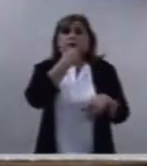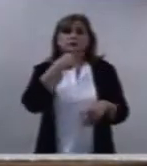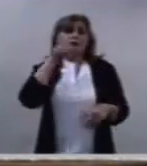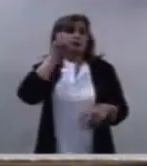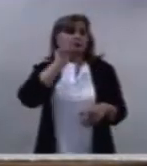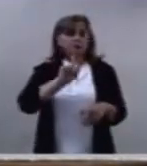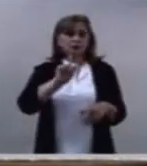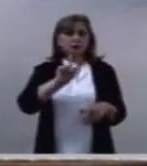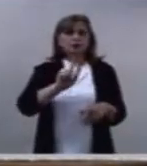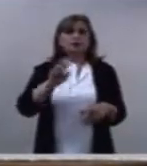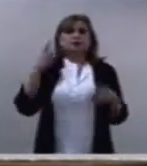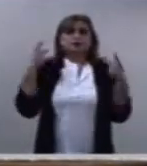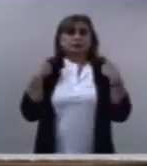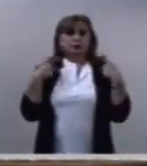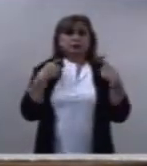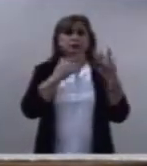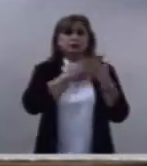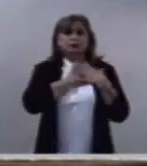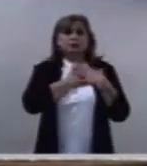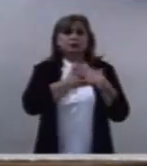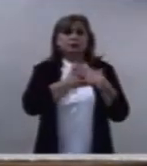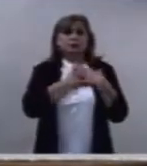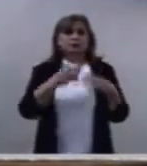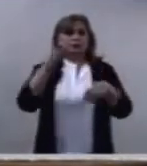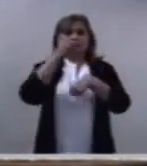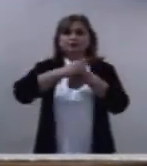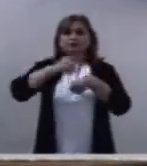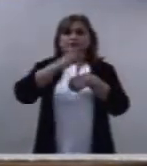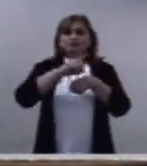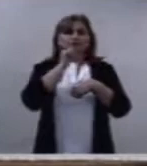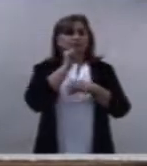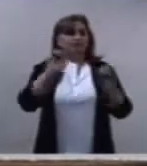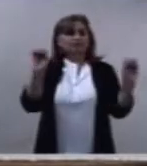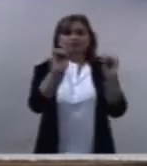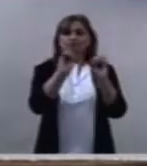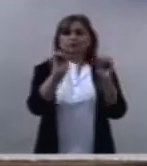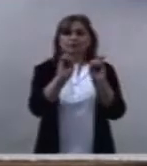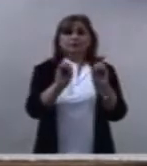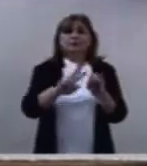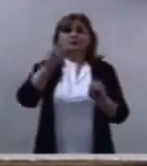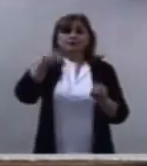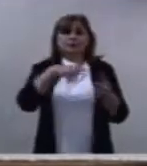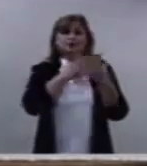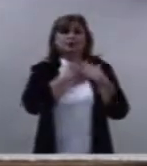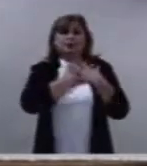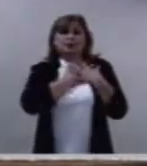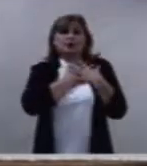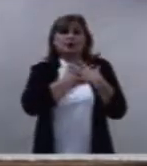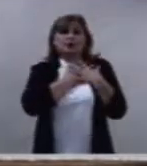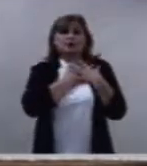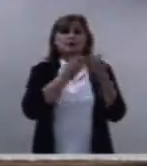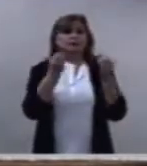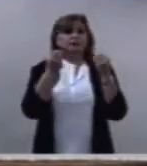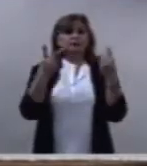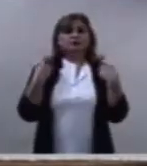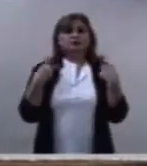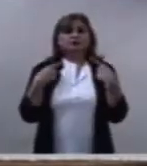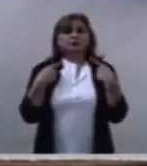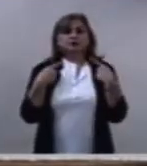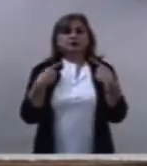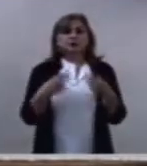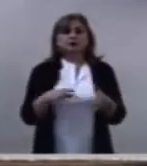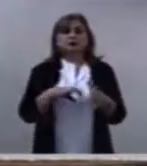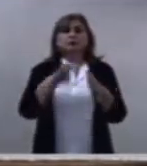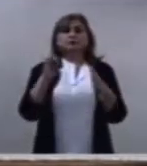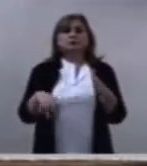no causa daño a nadie la corrección nunca